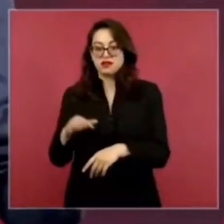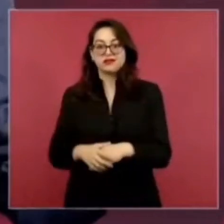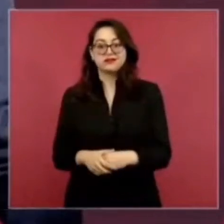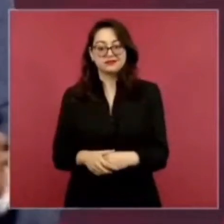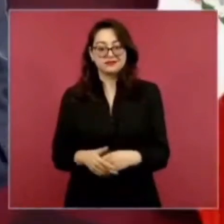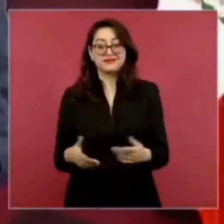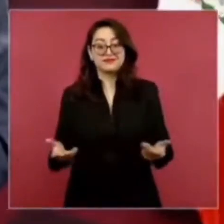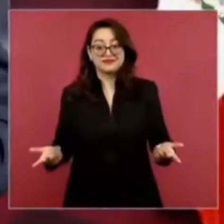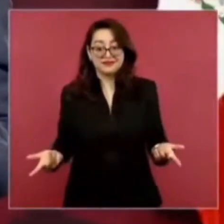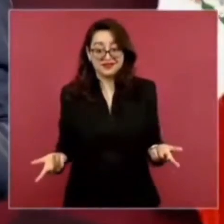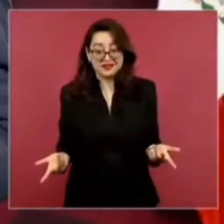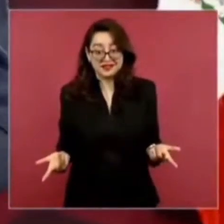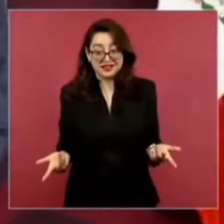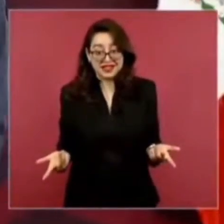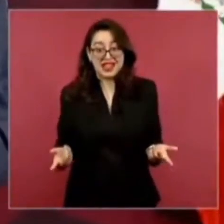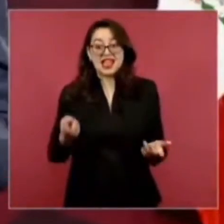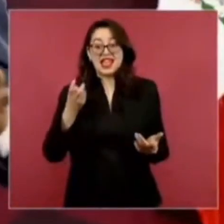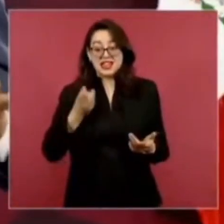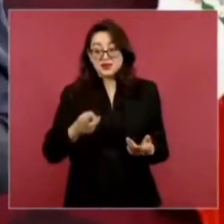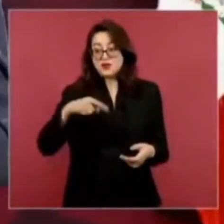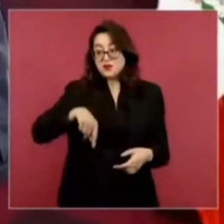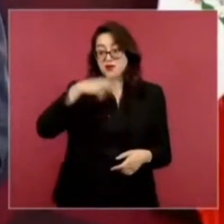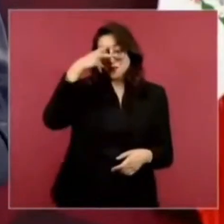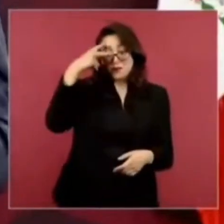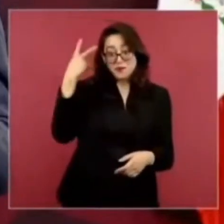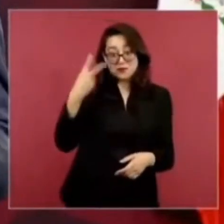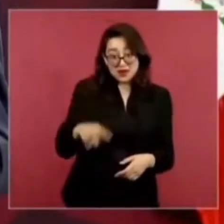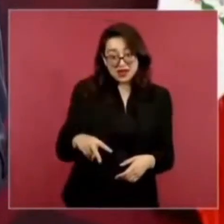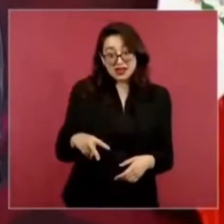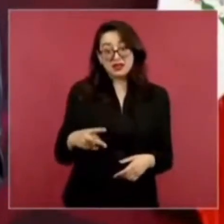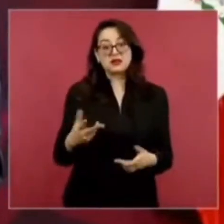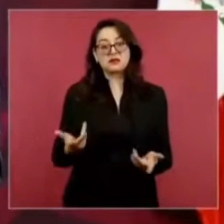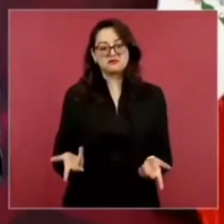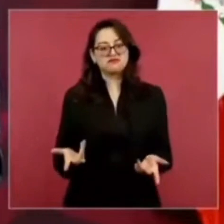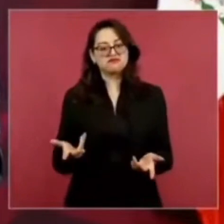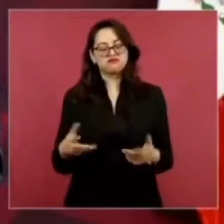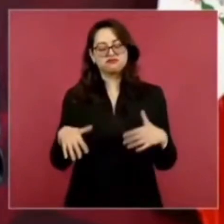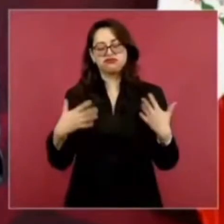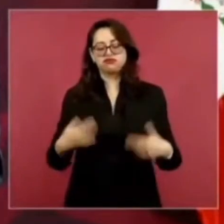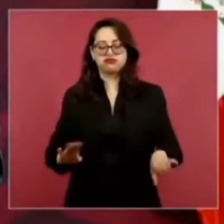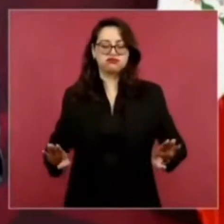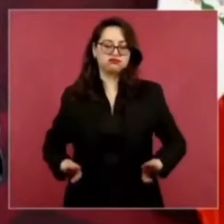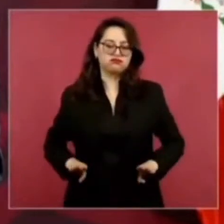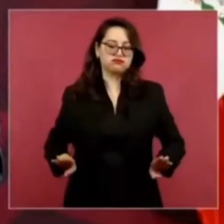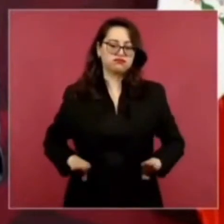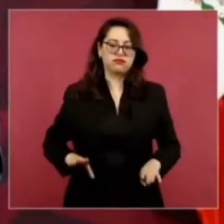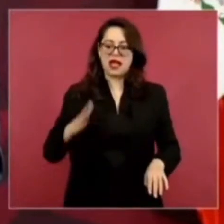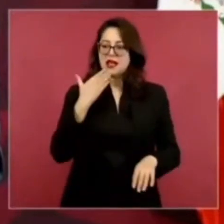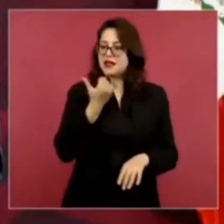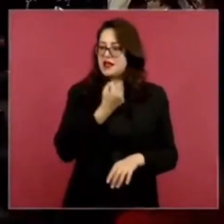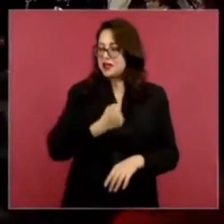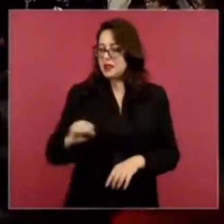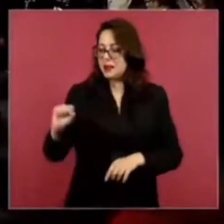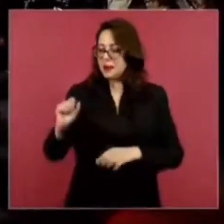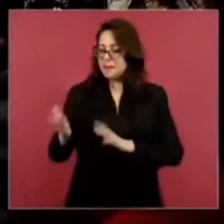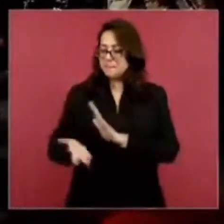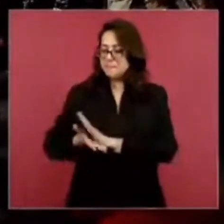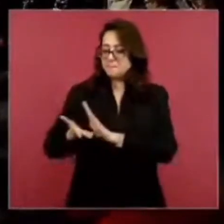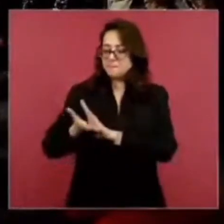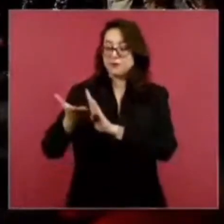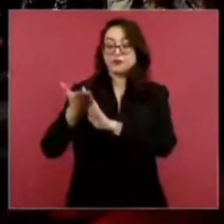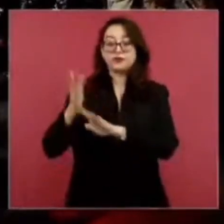los ingenieros mexicanos los trabajadores mexicanos son mucha pieza y si estos